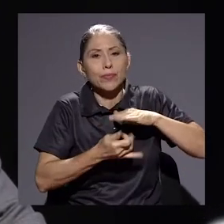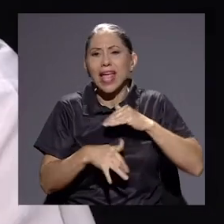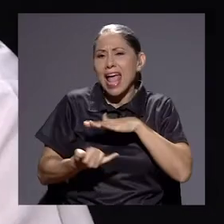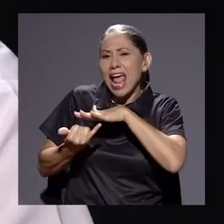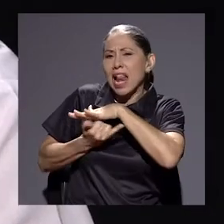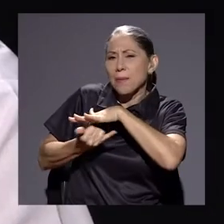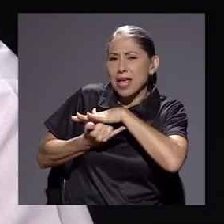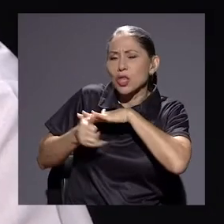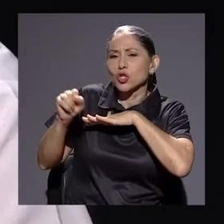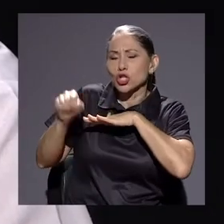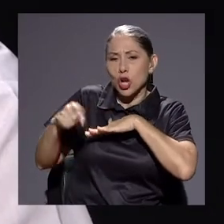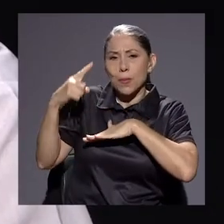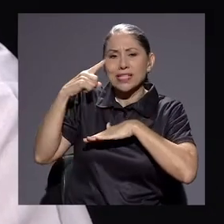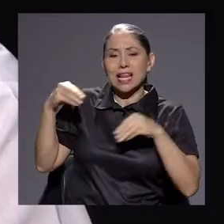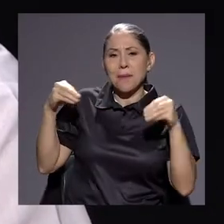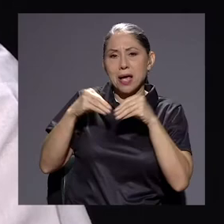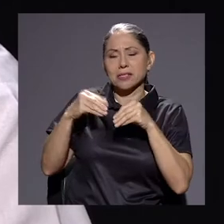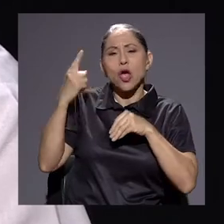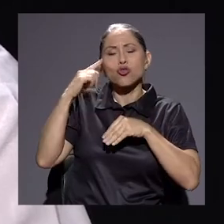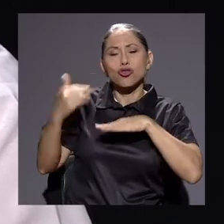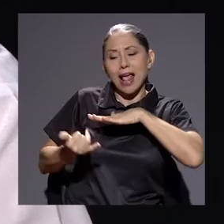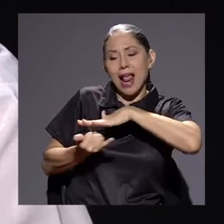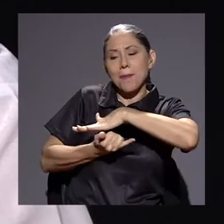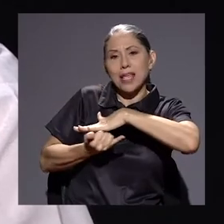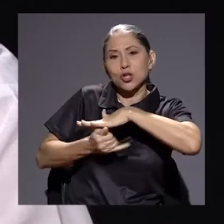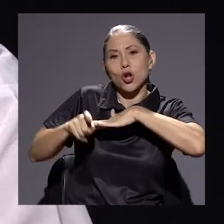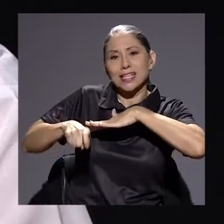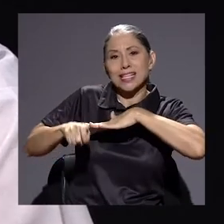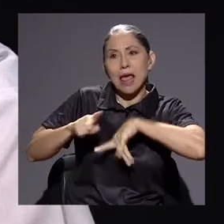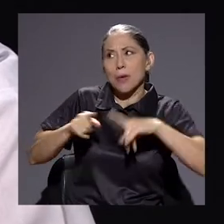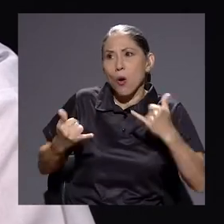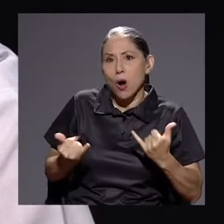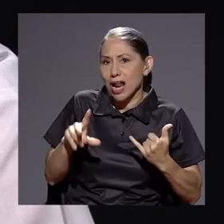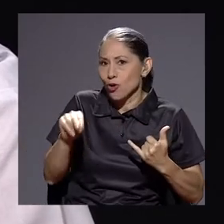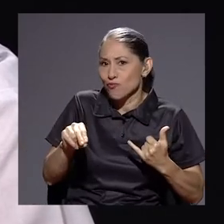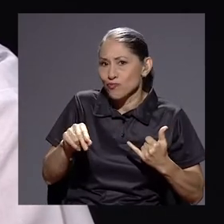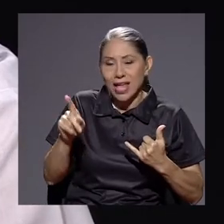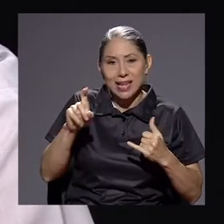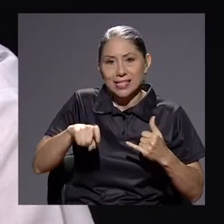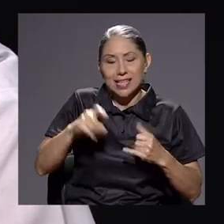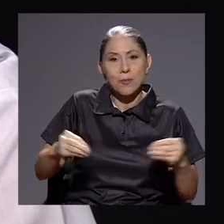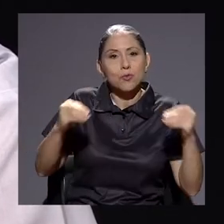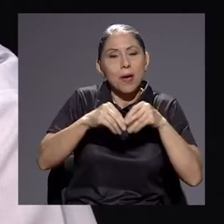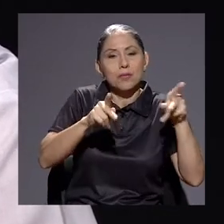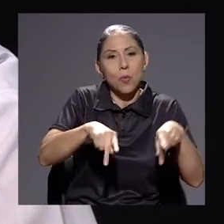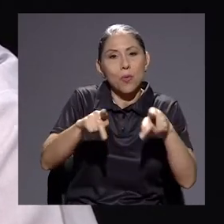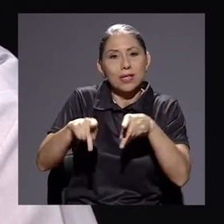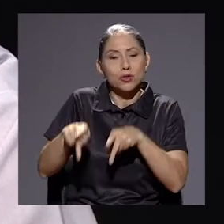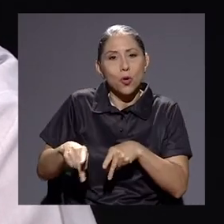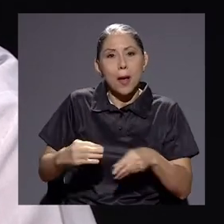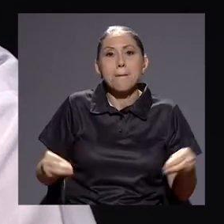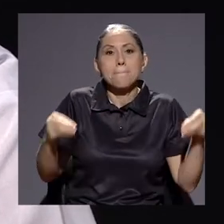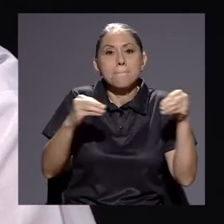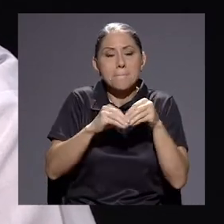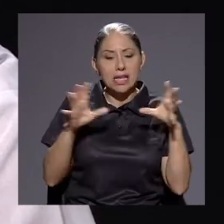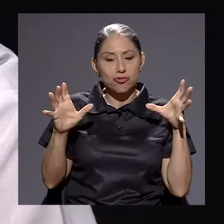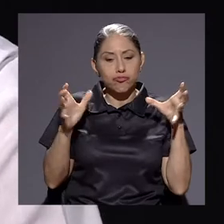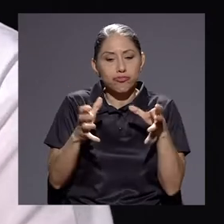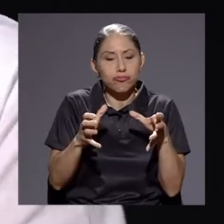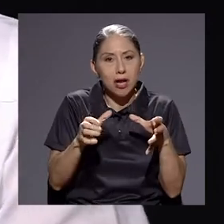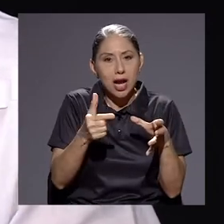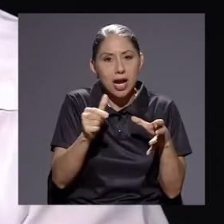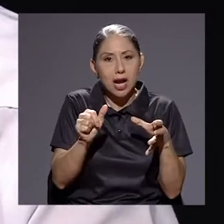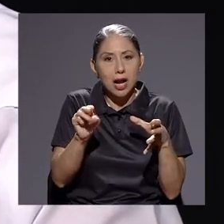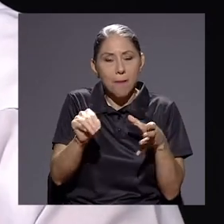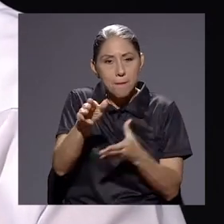El metro sí lo pensaría más. El metro, sé que será una necesidad, pero no ahora. Necesitamos más población. Y necesitamos más integrada la gran área metropolitana.